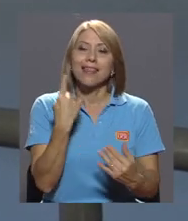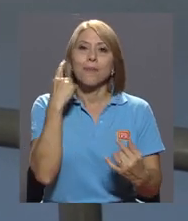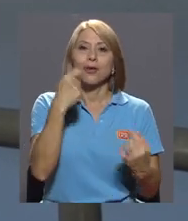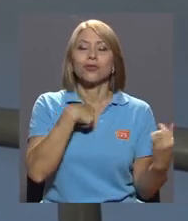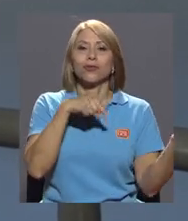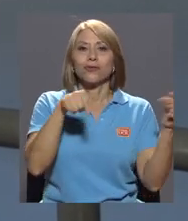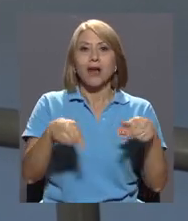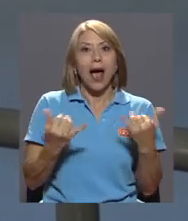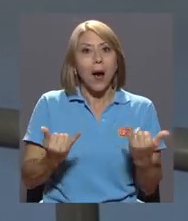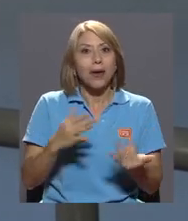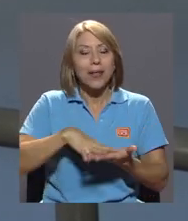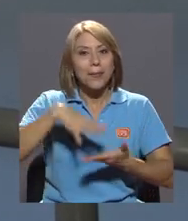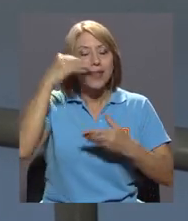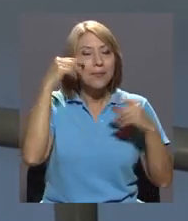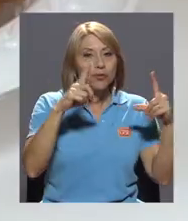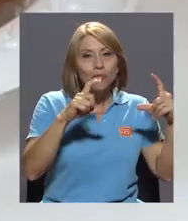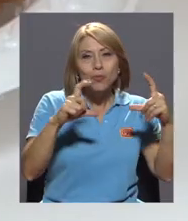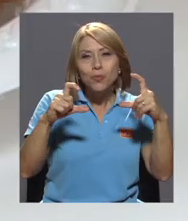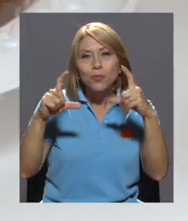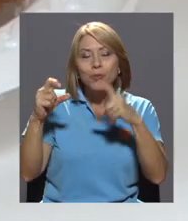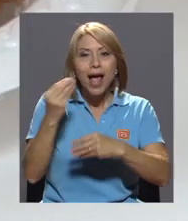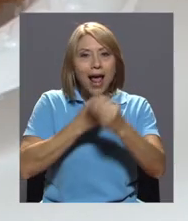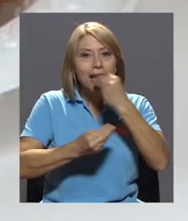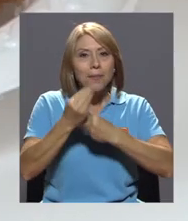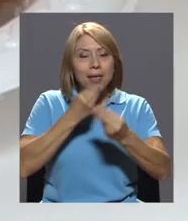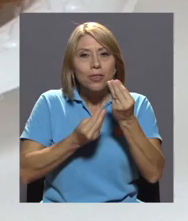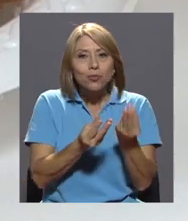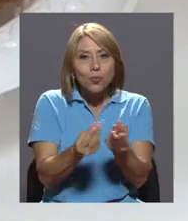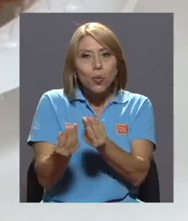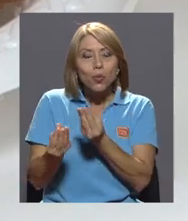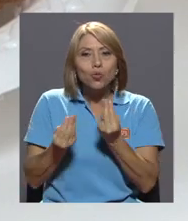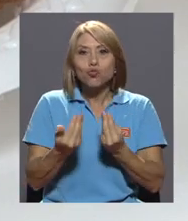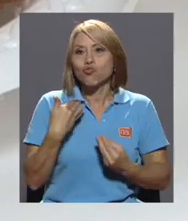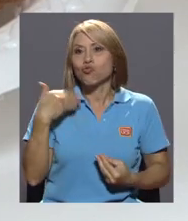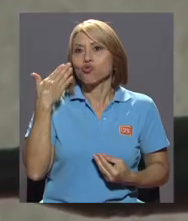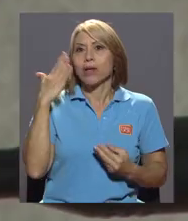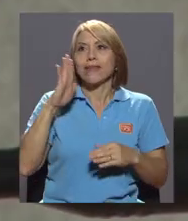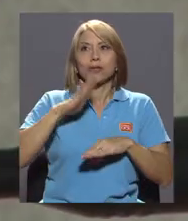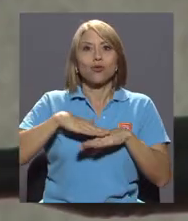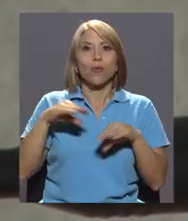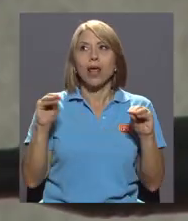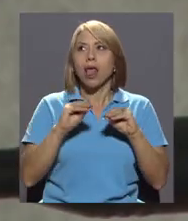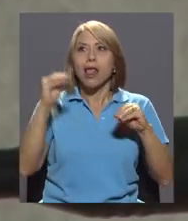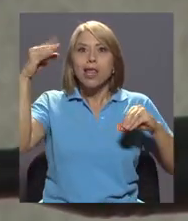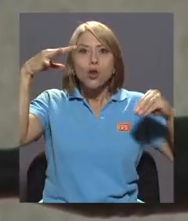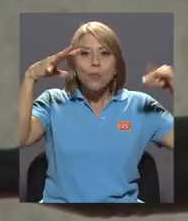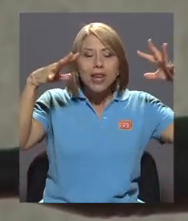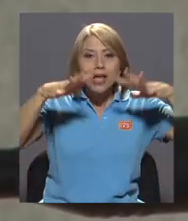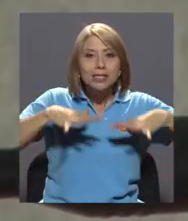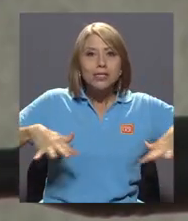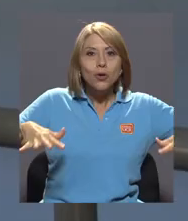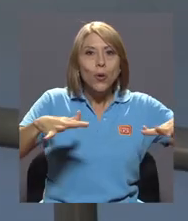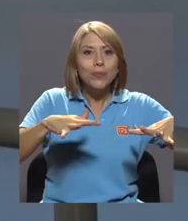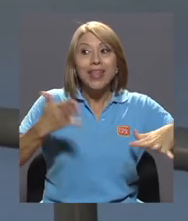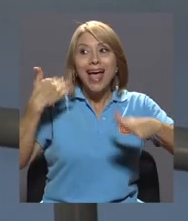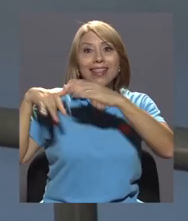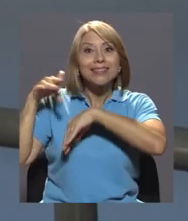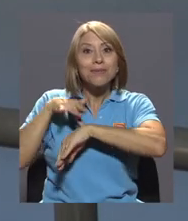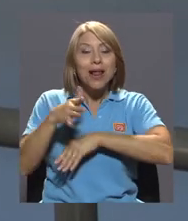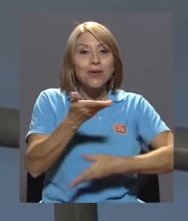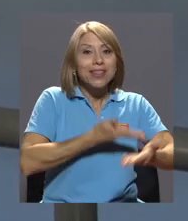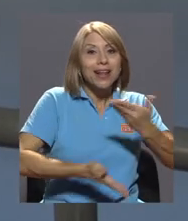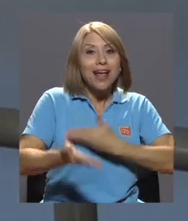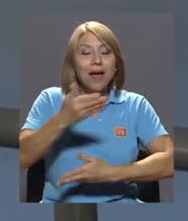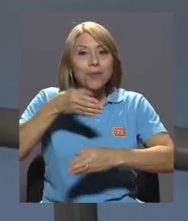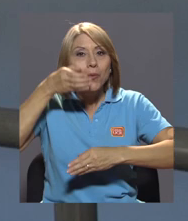a fotografiar alimentos y productos, de verdad que no conocía sobre la iluminación y temprano estuvimos a un intercambio cultural sobre